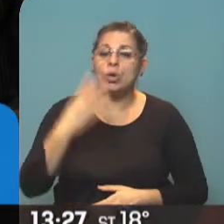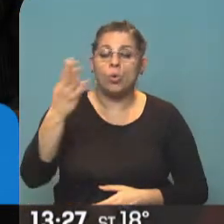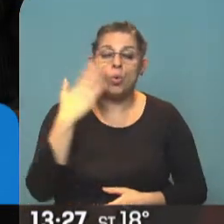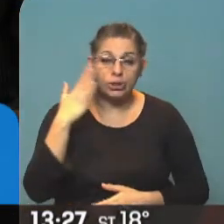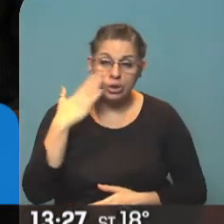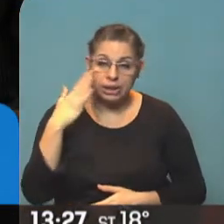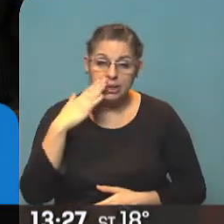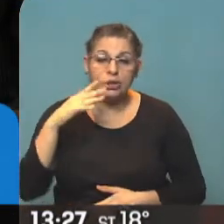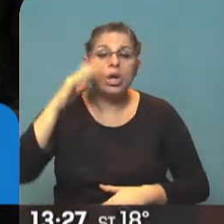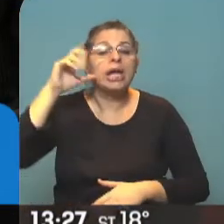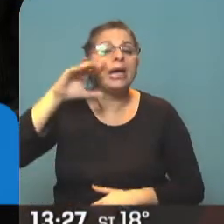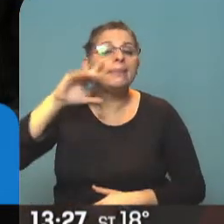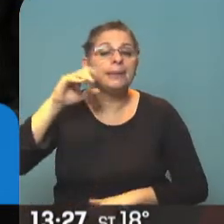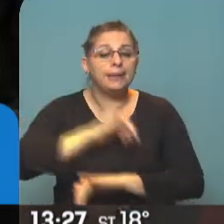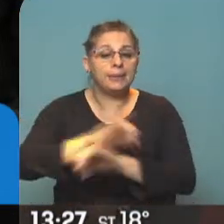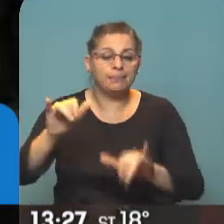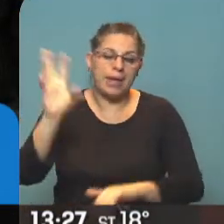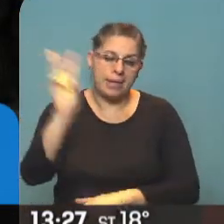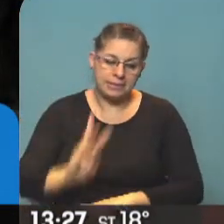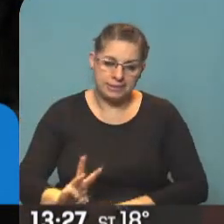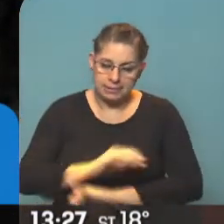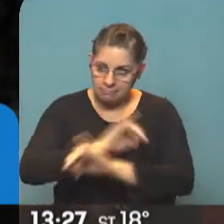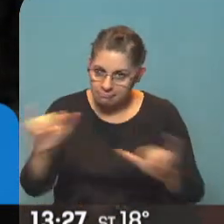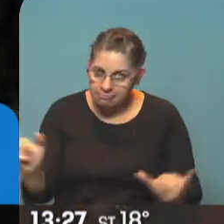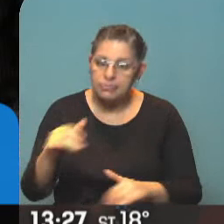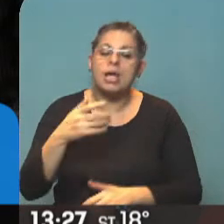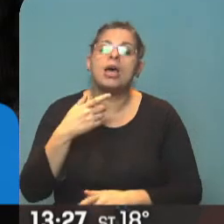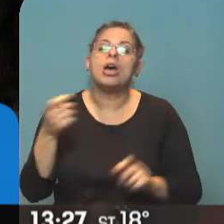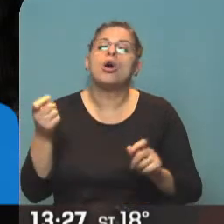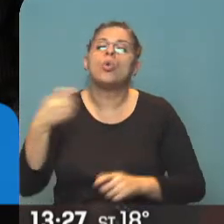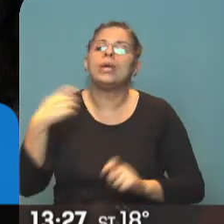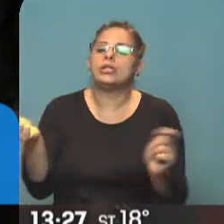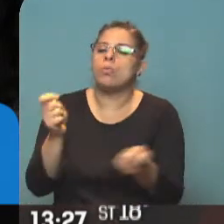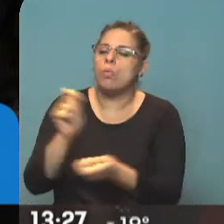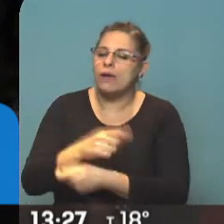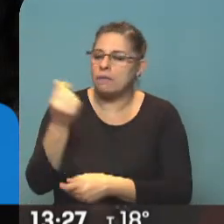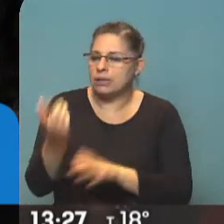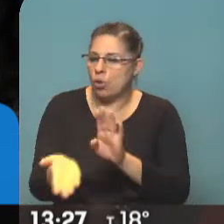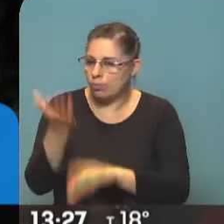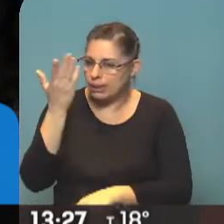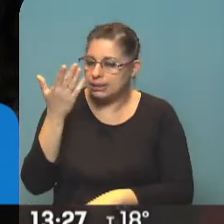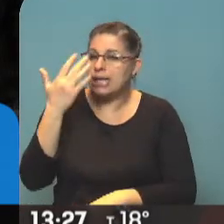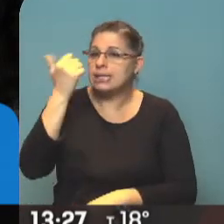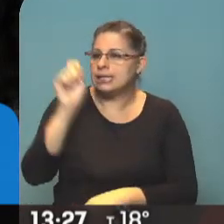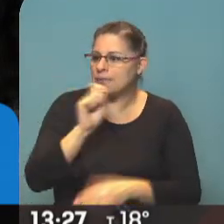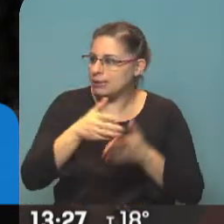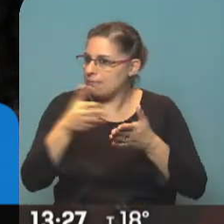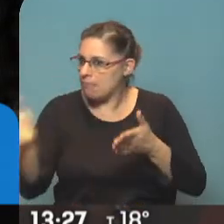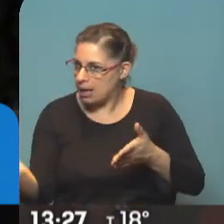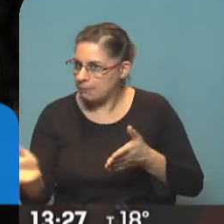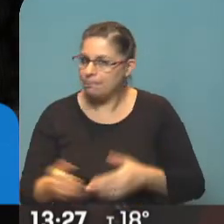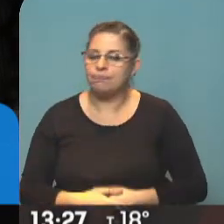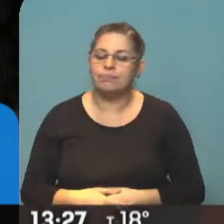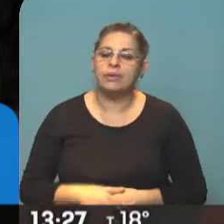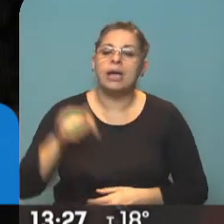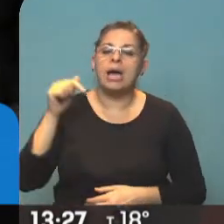tarde, Emilio va a dar, ANSES va a dar el tema de la movilidad jubilatoria para el segundo semestre. Vamos a